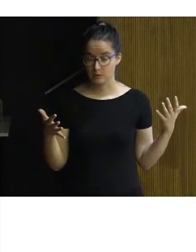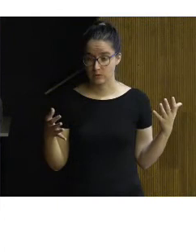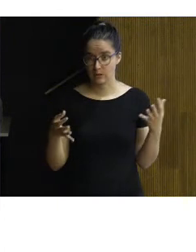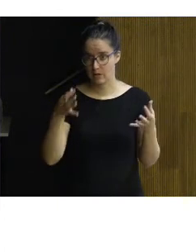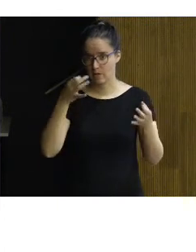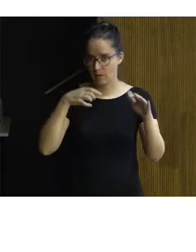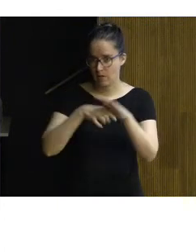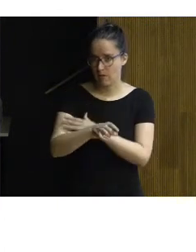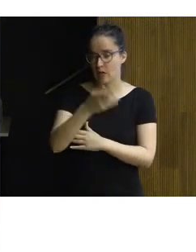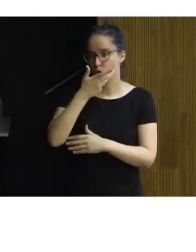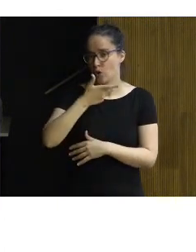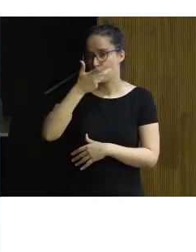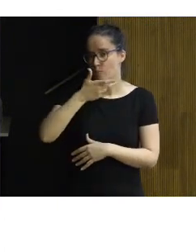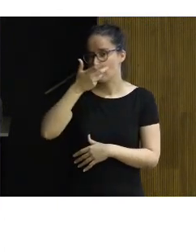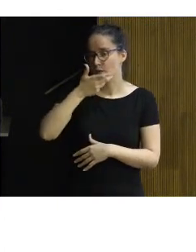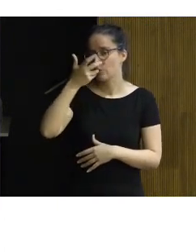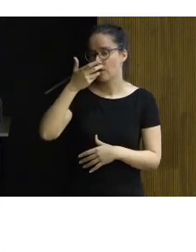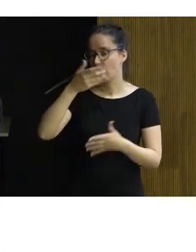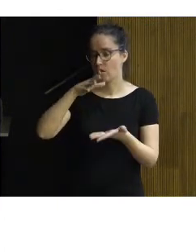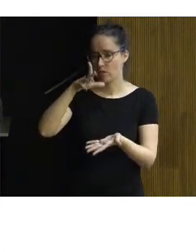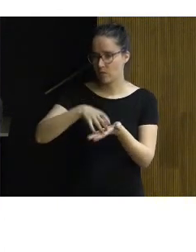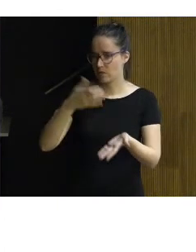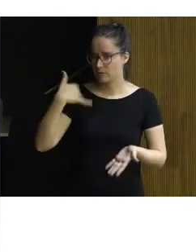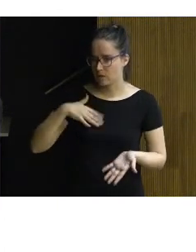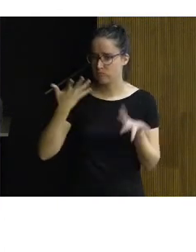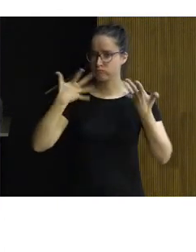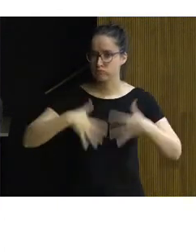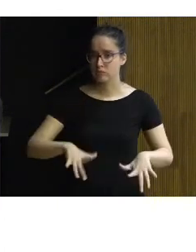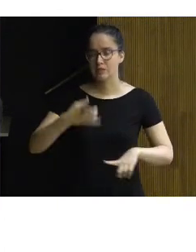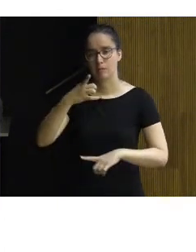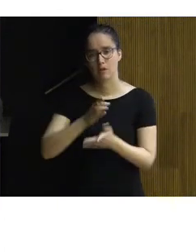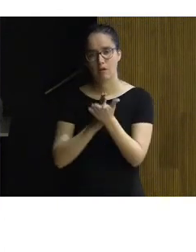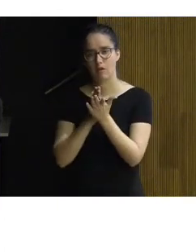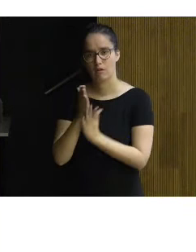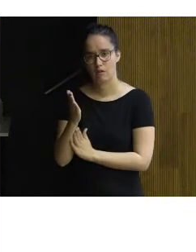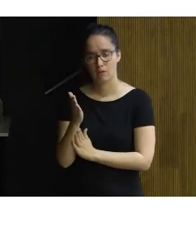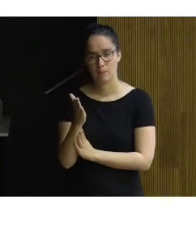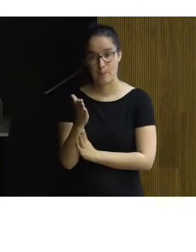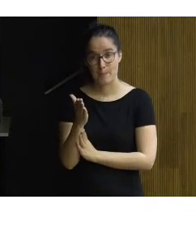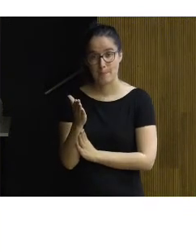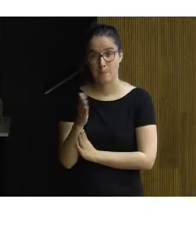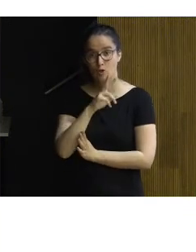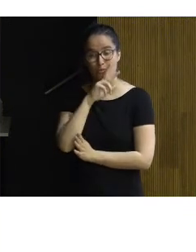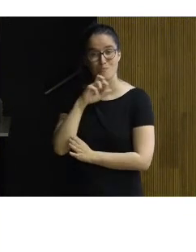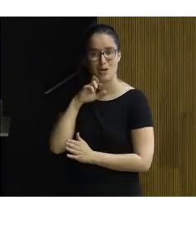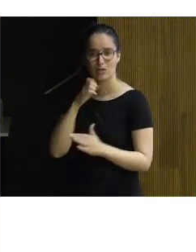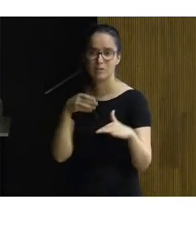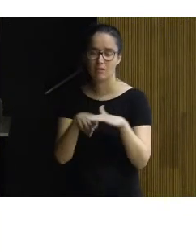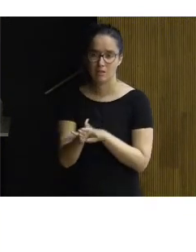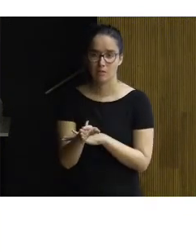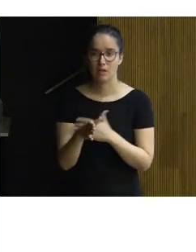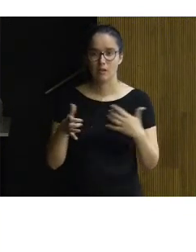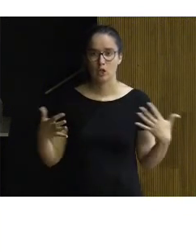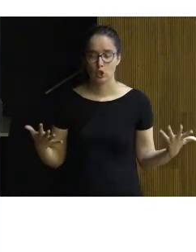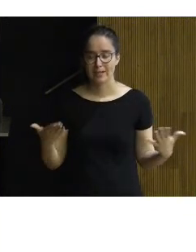profundización sobre el conocimiento del edificio pues abordamos también los valores de accesibilidad y entonces